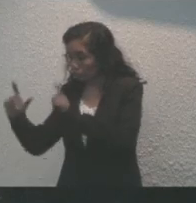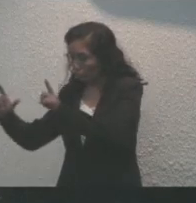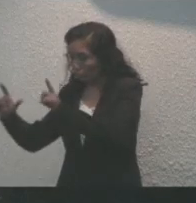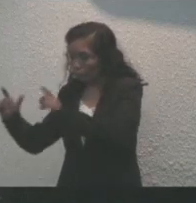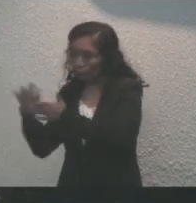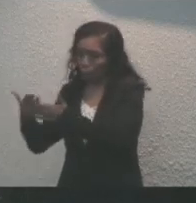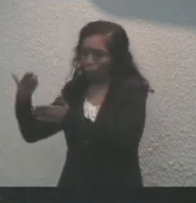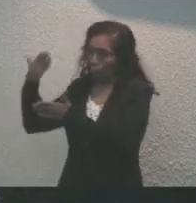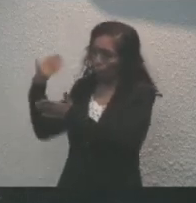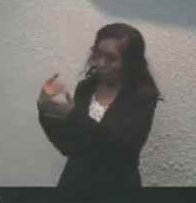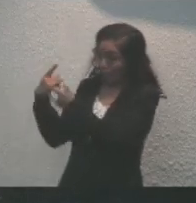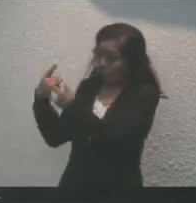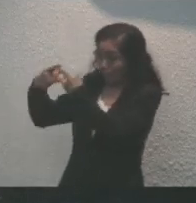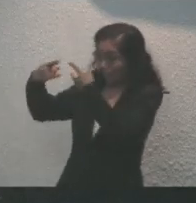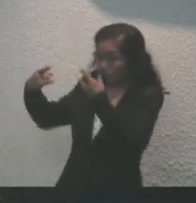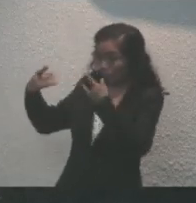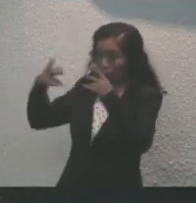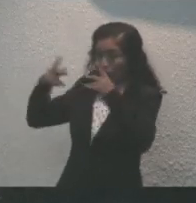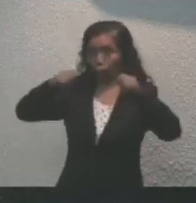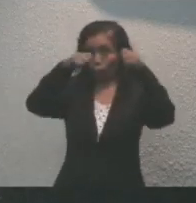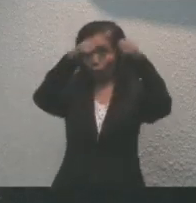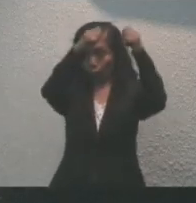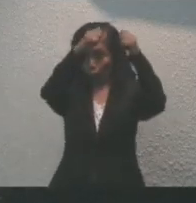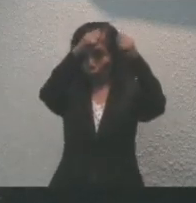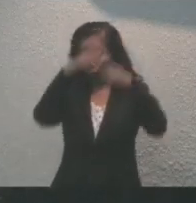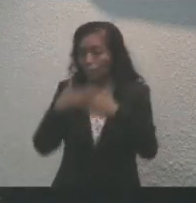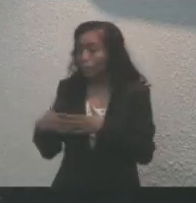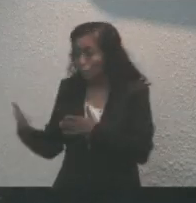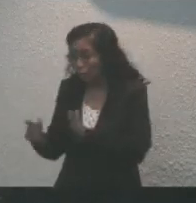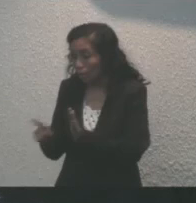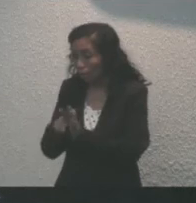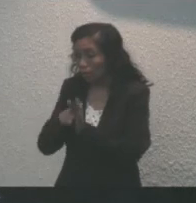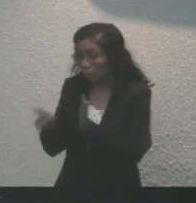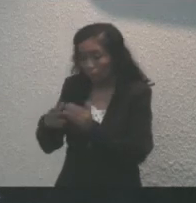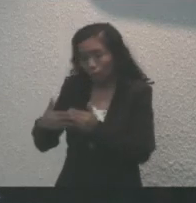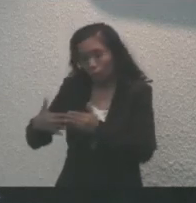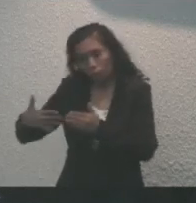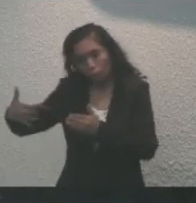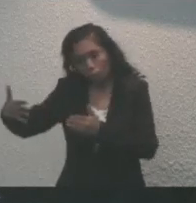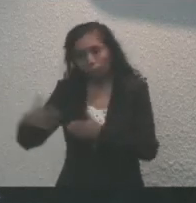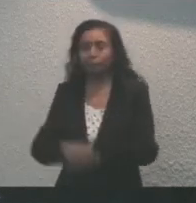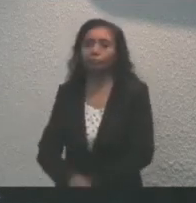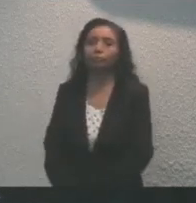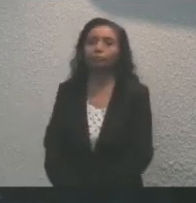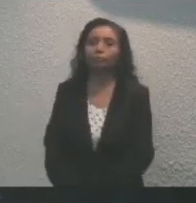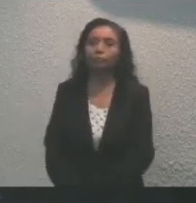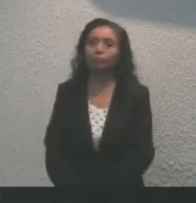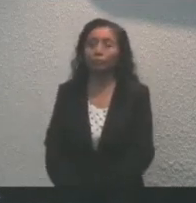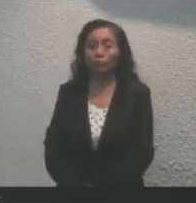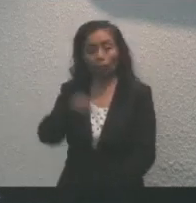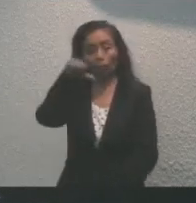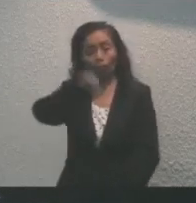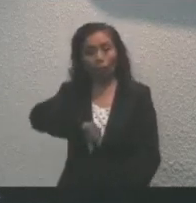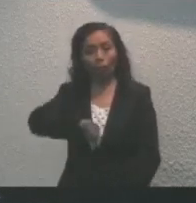y su historia se conocieran y trascendieran en el tiempo. Hoy